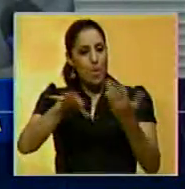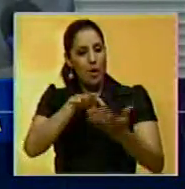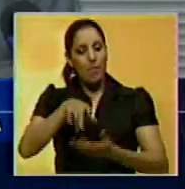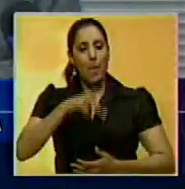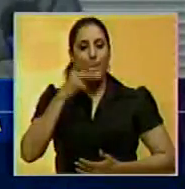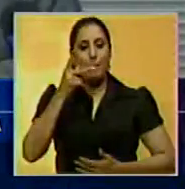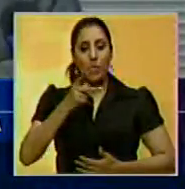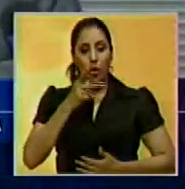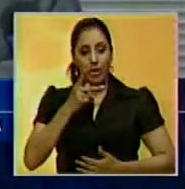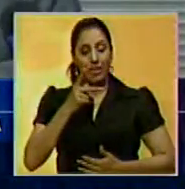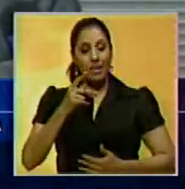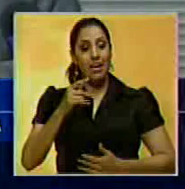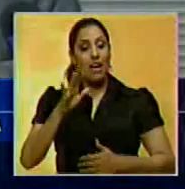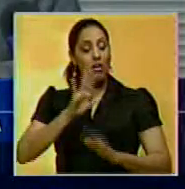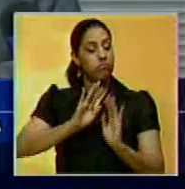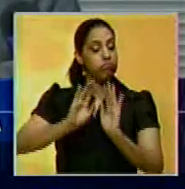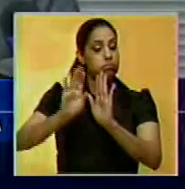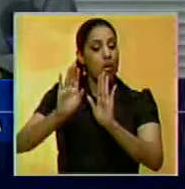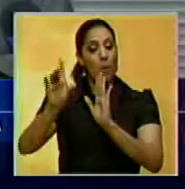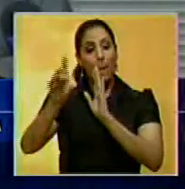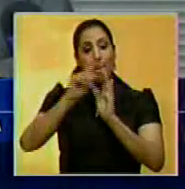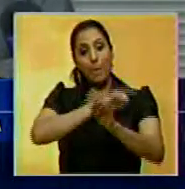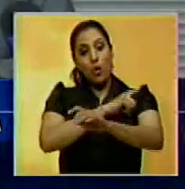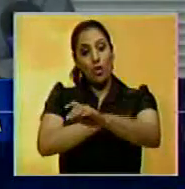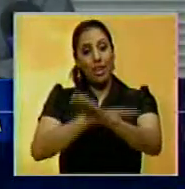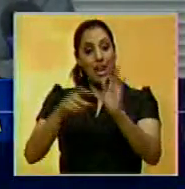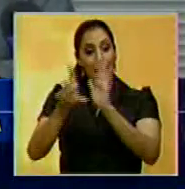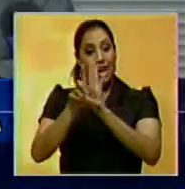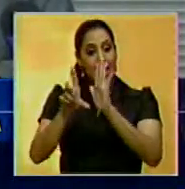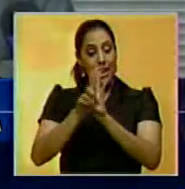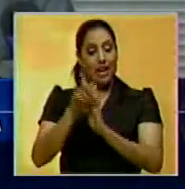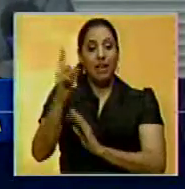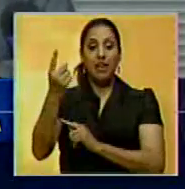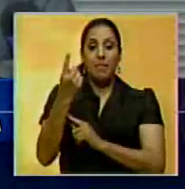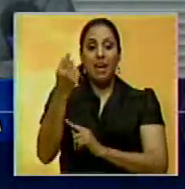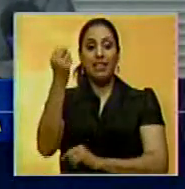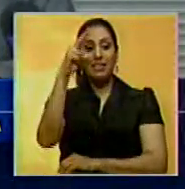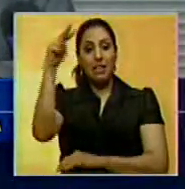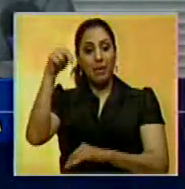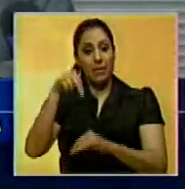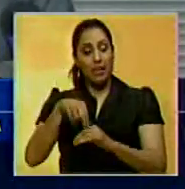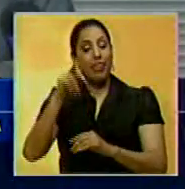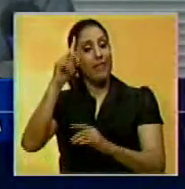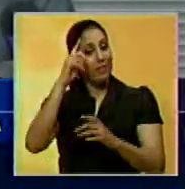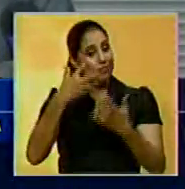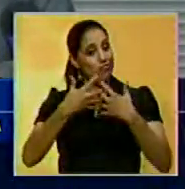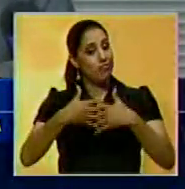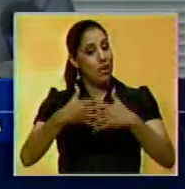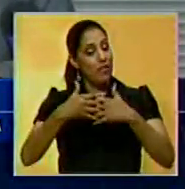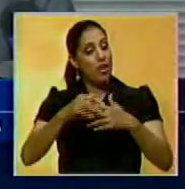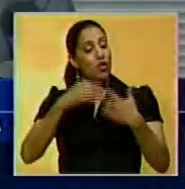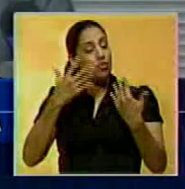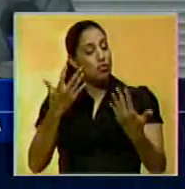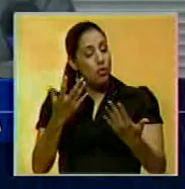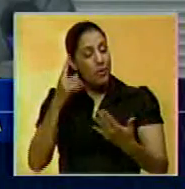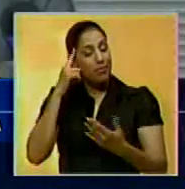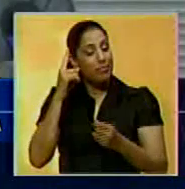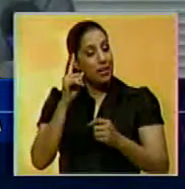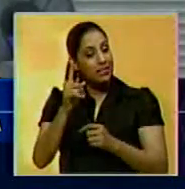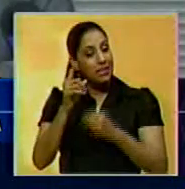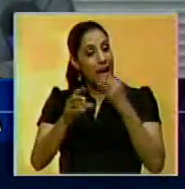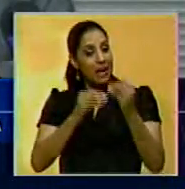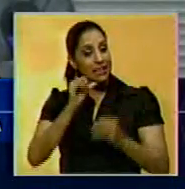política. Se exhorta al Poder Legislativo por órgano de la Asamblea Nacional a reflexionar sobre las implicaciones